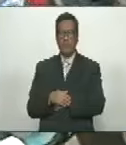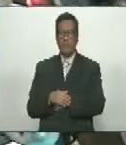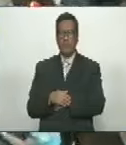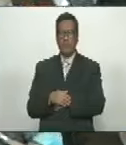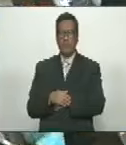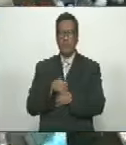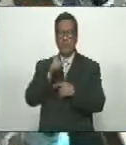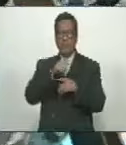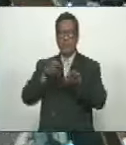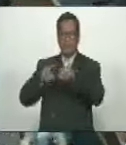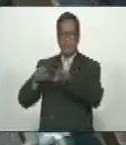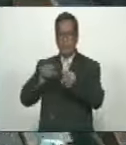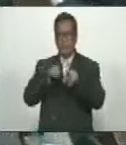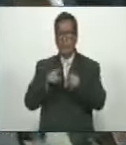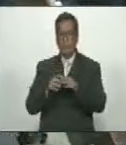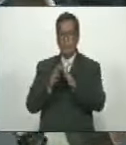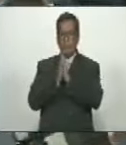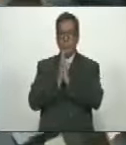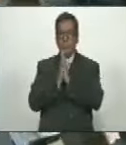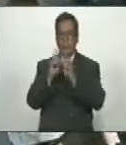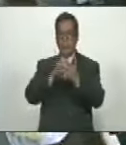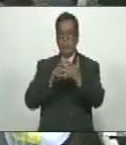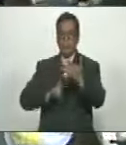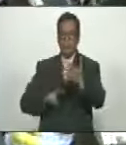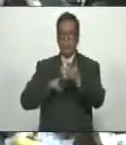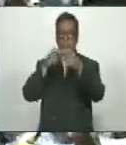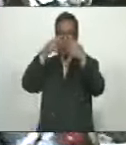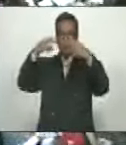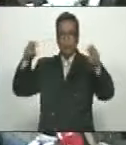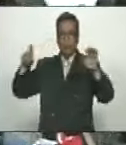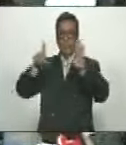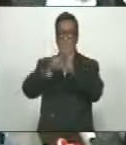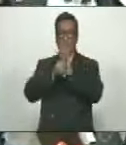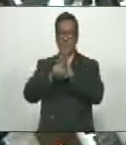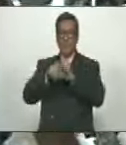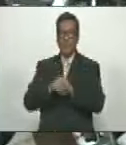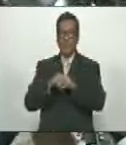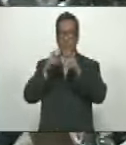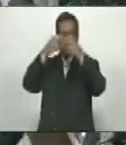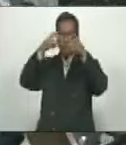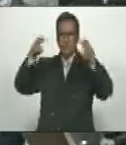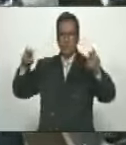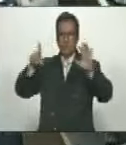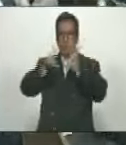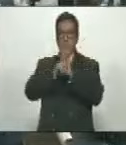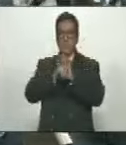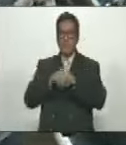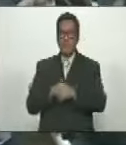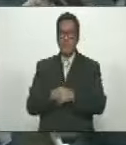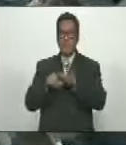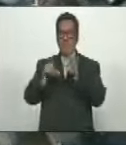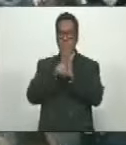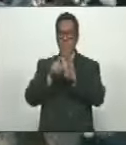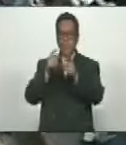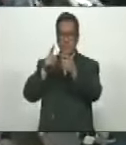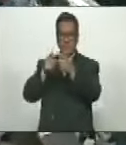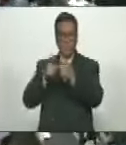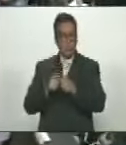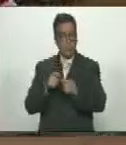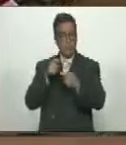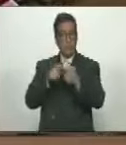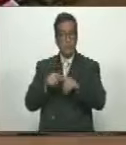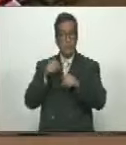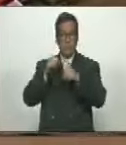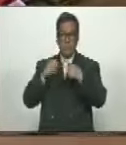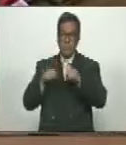ciudadana secretaria sirve se da lectura al título de la ley título de la ley ley de presupuesto para el